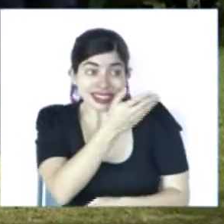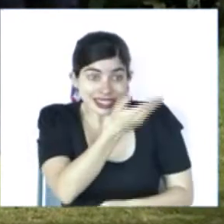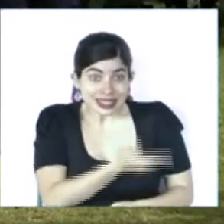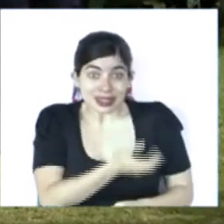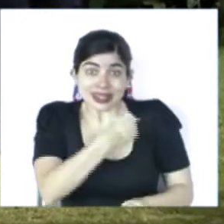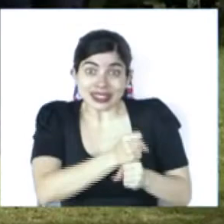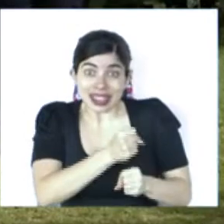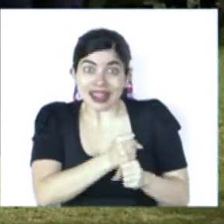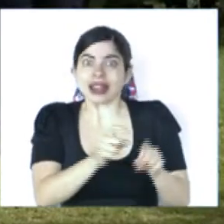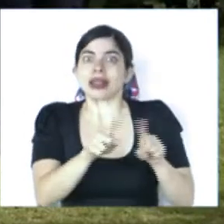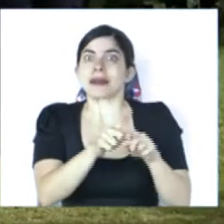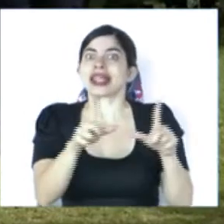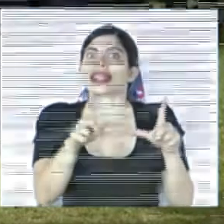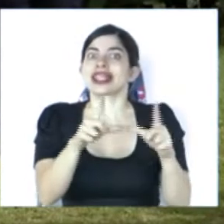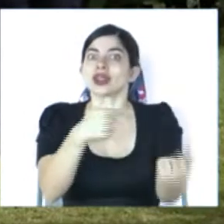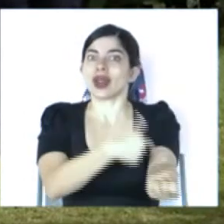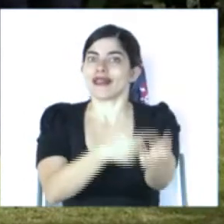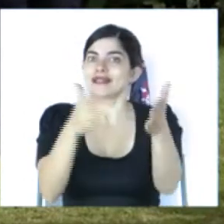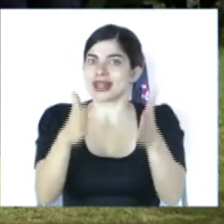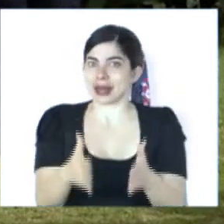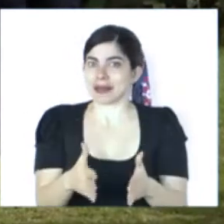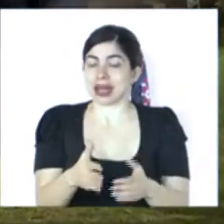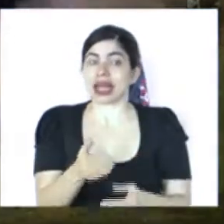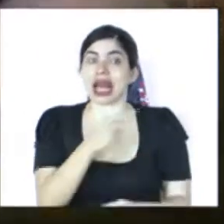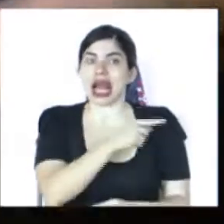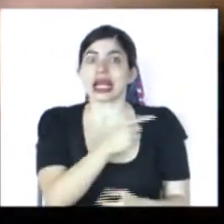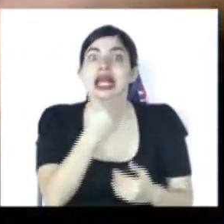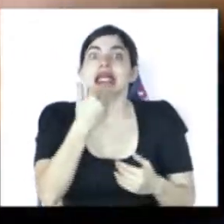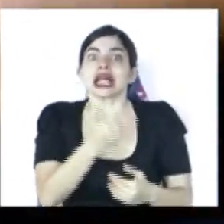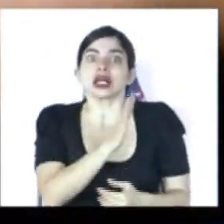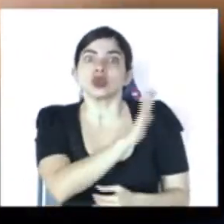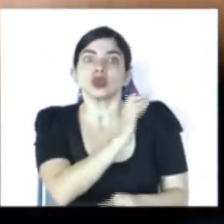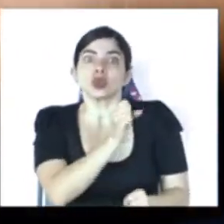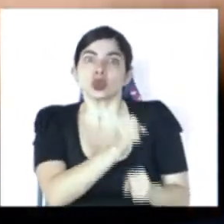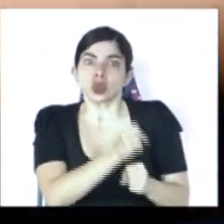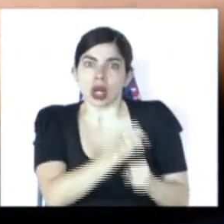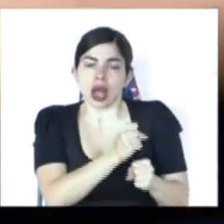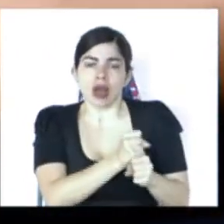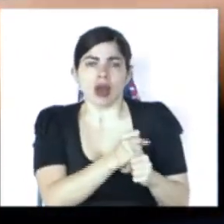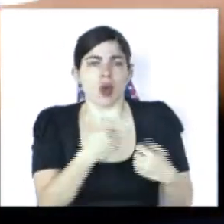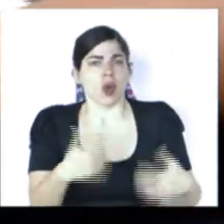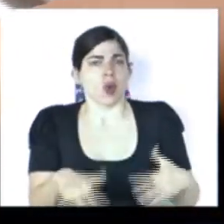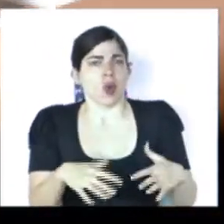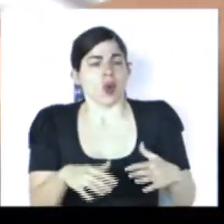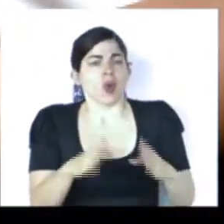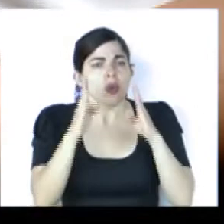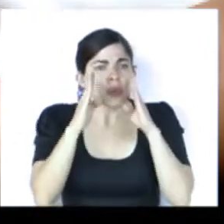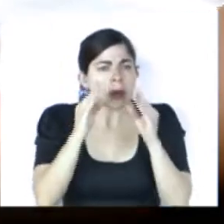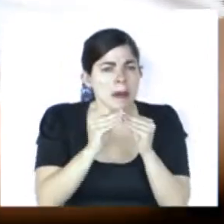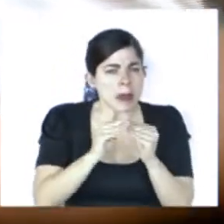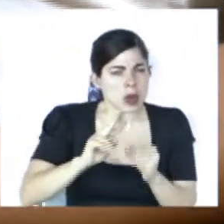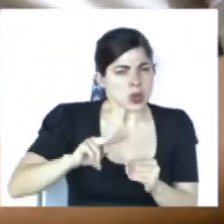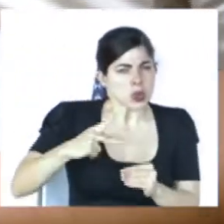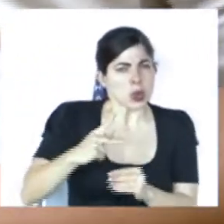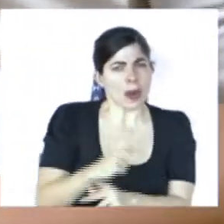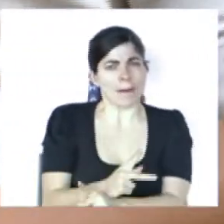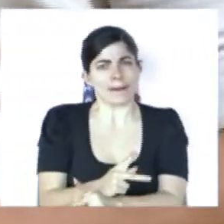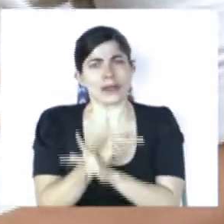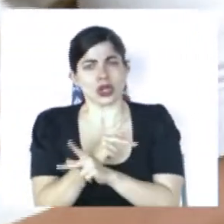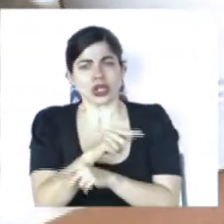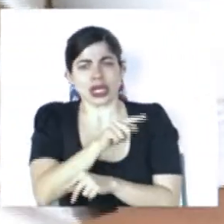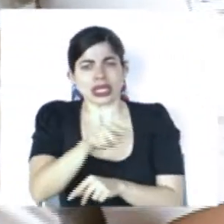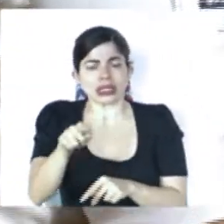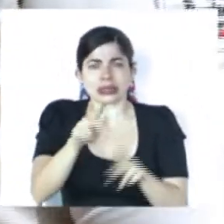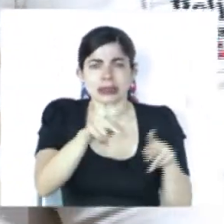quien además sin un título en enfermería se abordaron y reforzaron de manera significativa las medidas de protección del personal